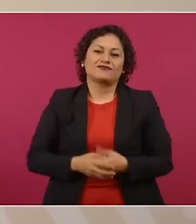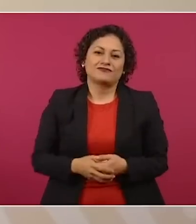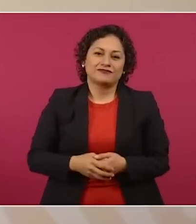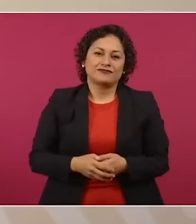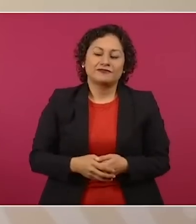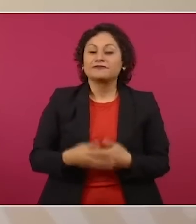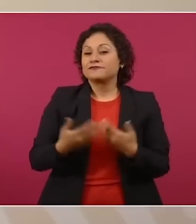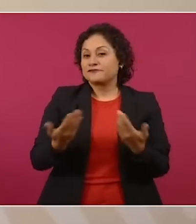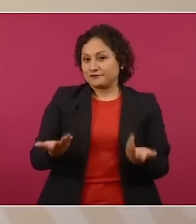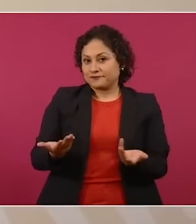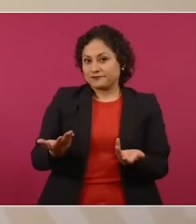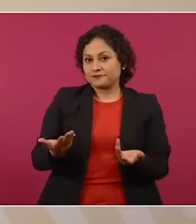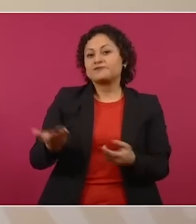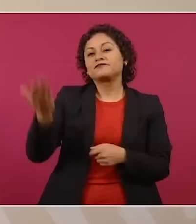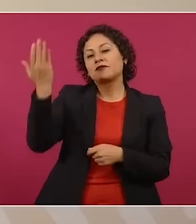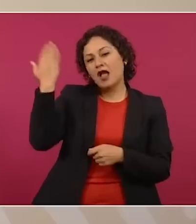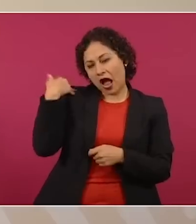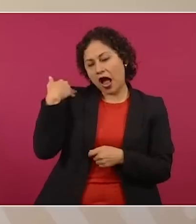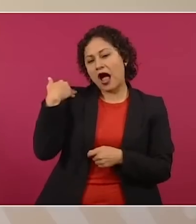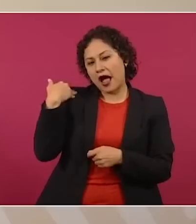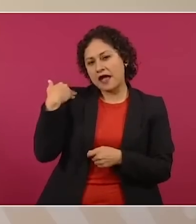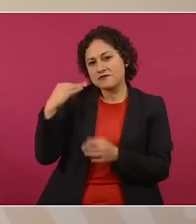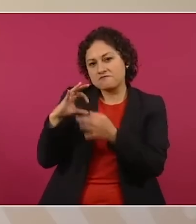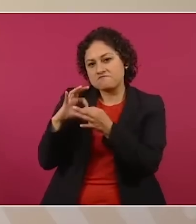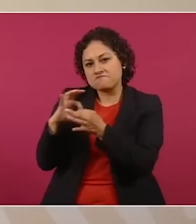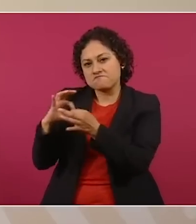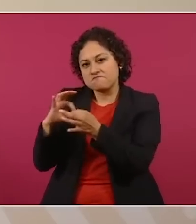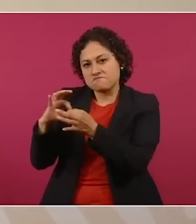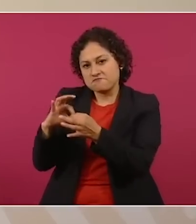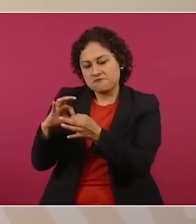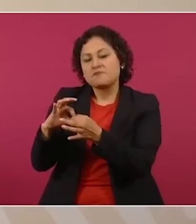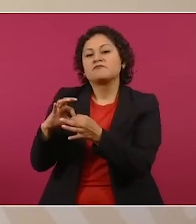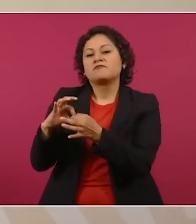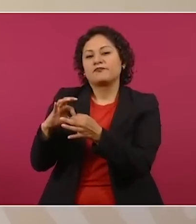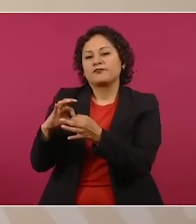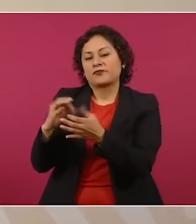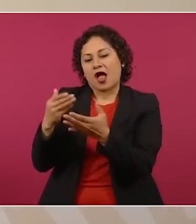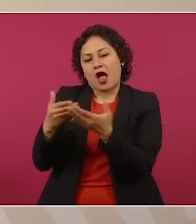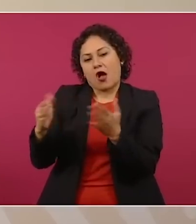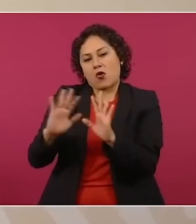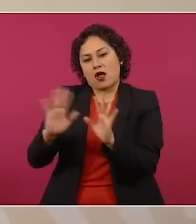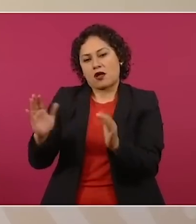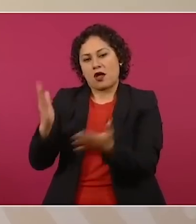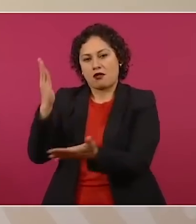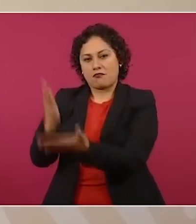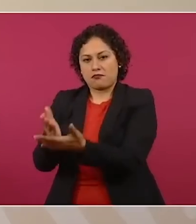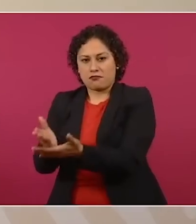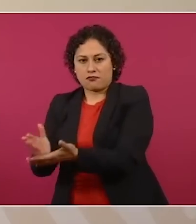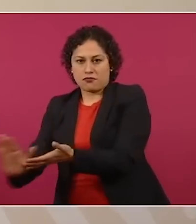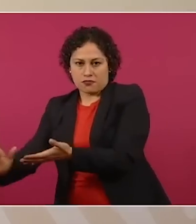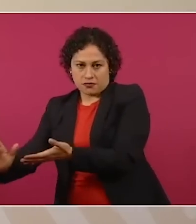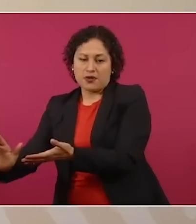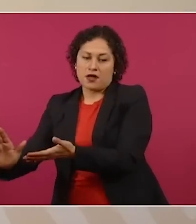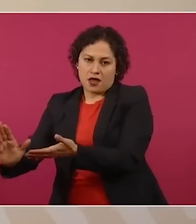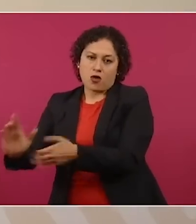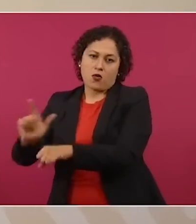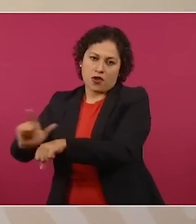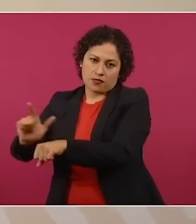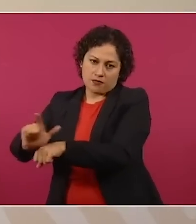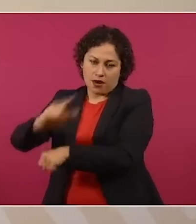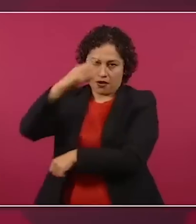ahora entre Guatemala y México, es todo un territorio. Entonces,